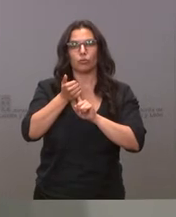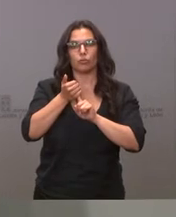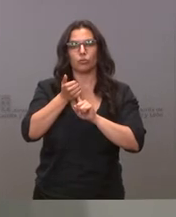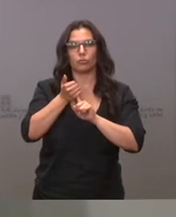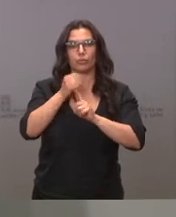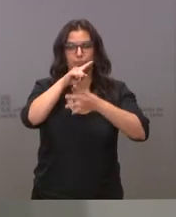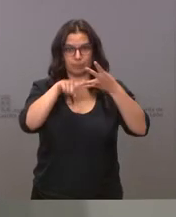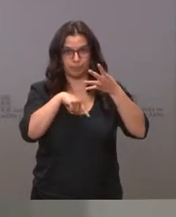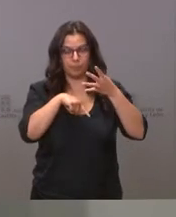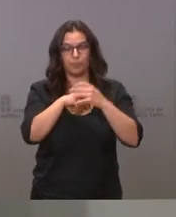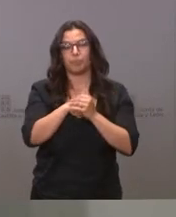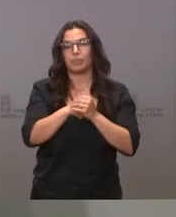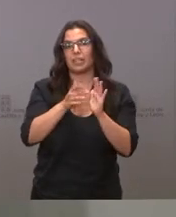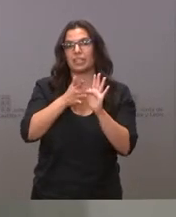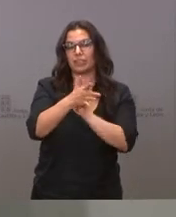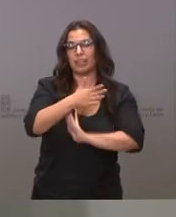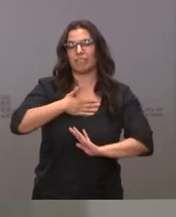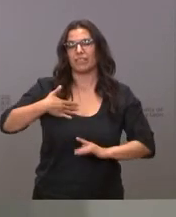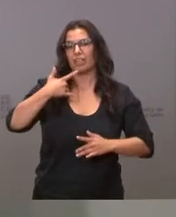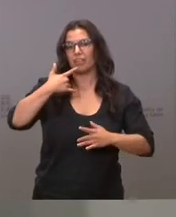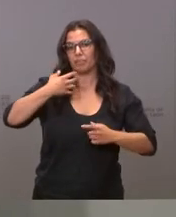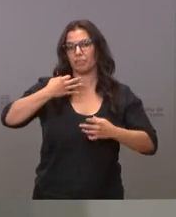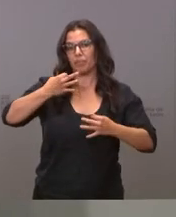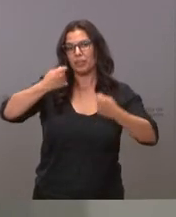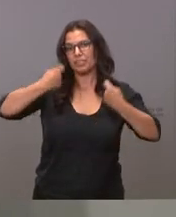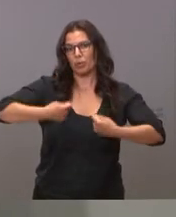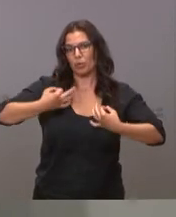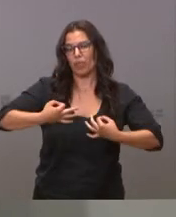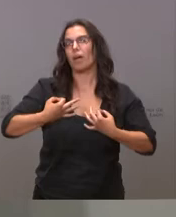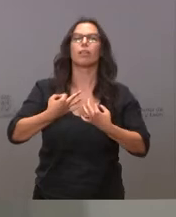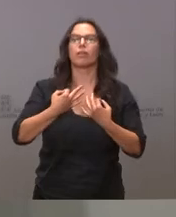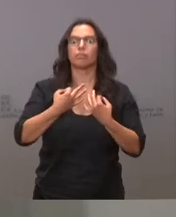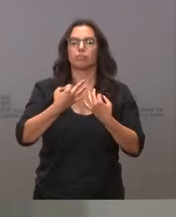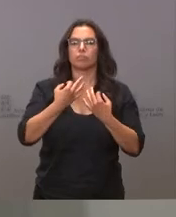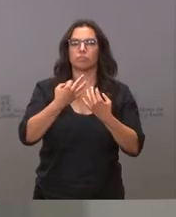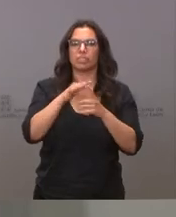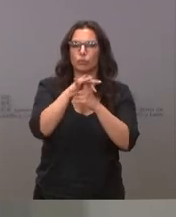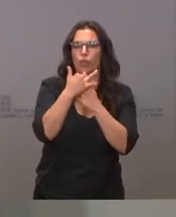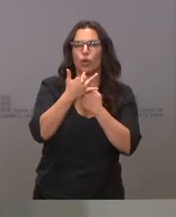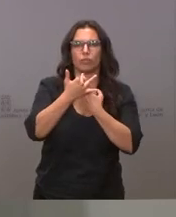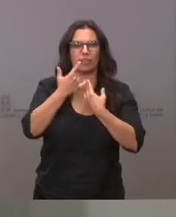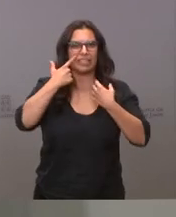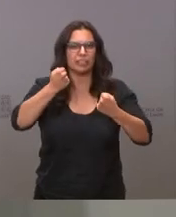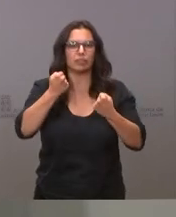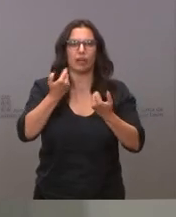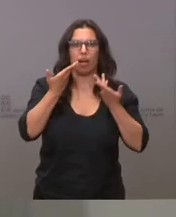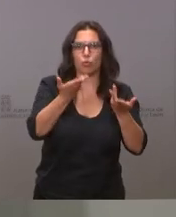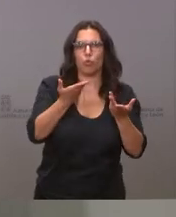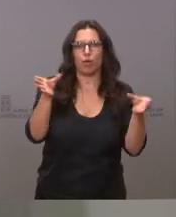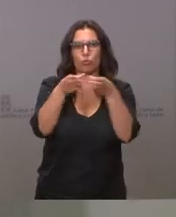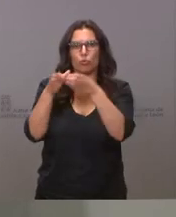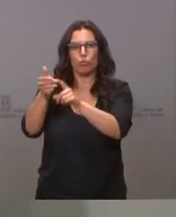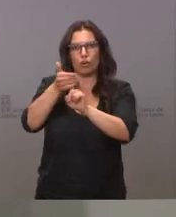trata de asegurar las condiciones de salubridad y de dar ayuda a las poblaciones de refugiados